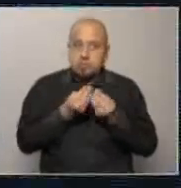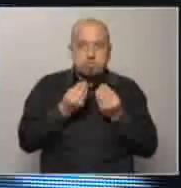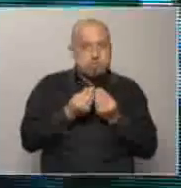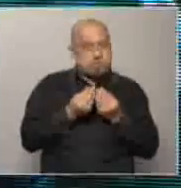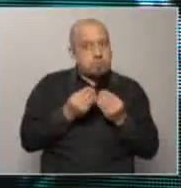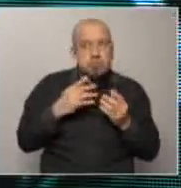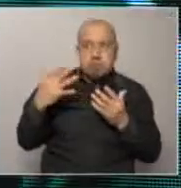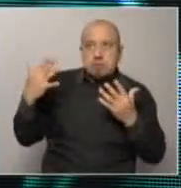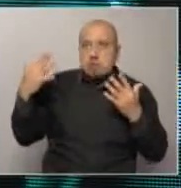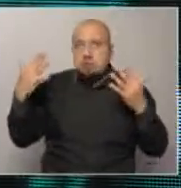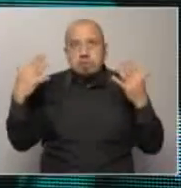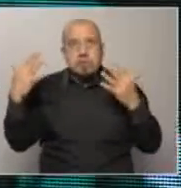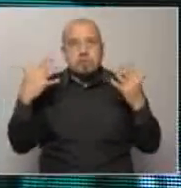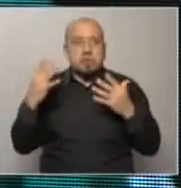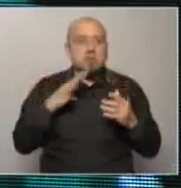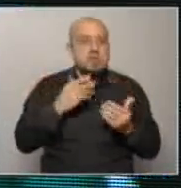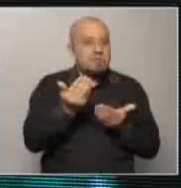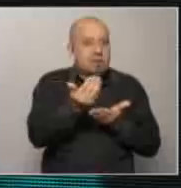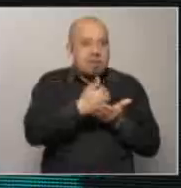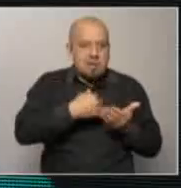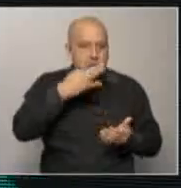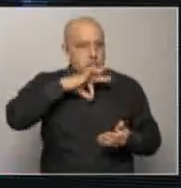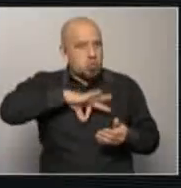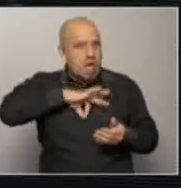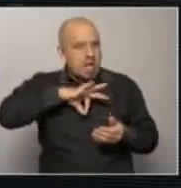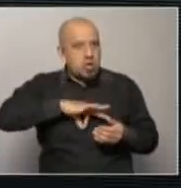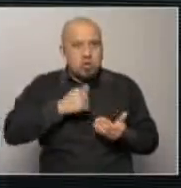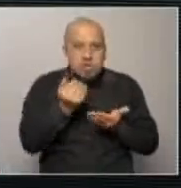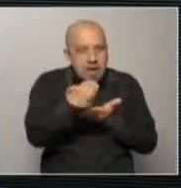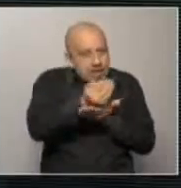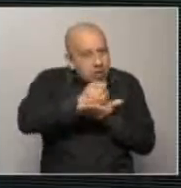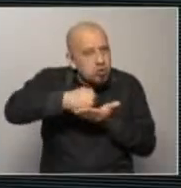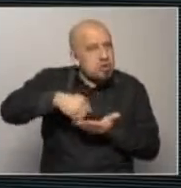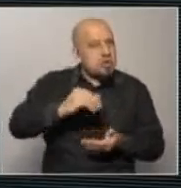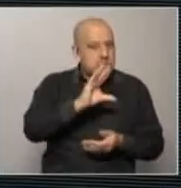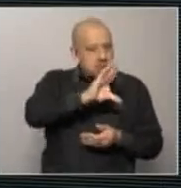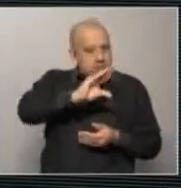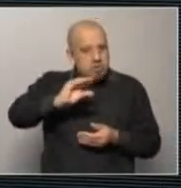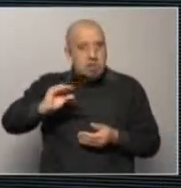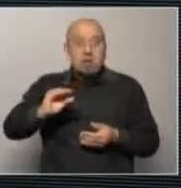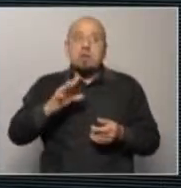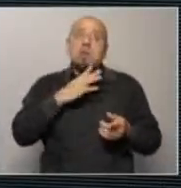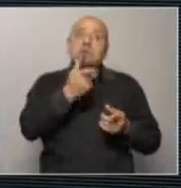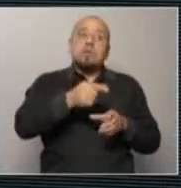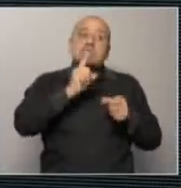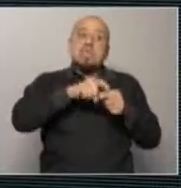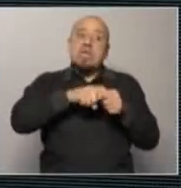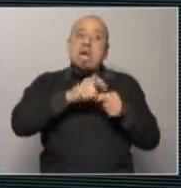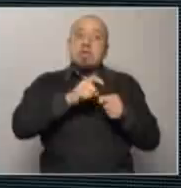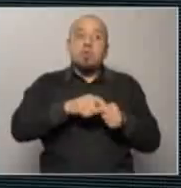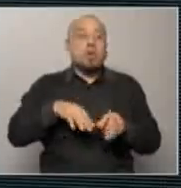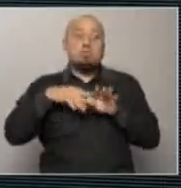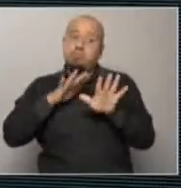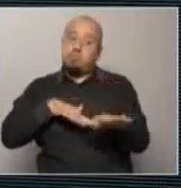se está diciendo que se va a bajar salarios, bueno, lo más probable es que haya sindicatos en la calle, que haya movilización